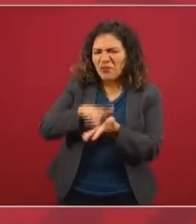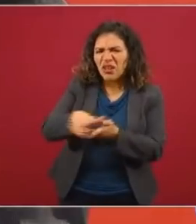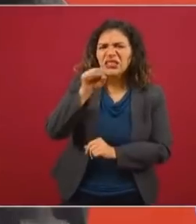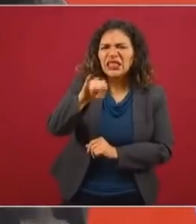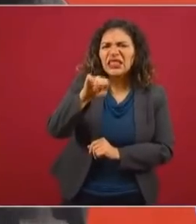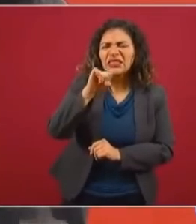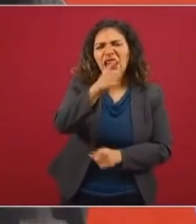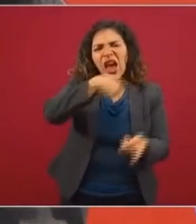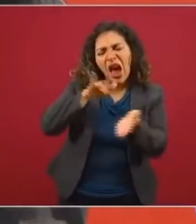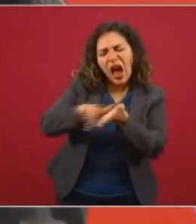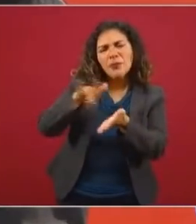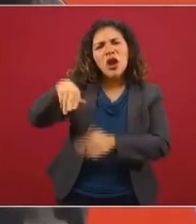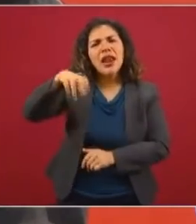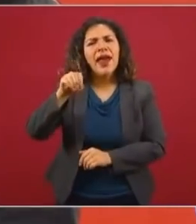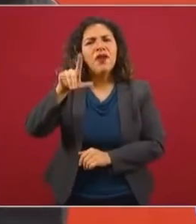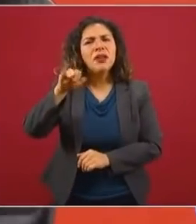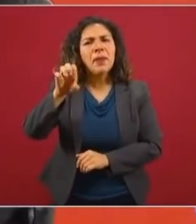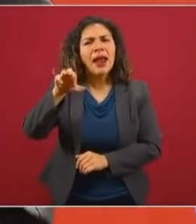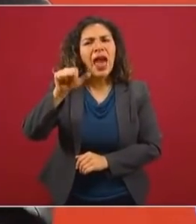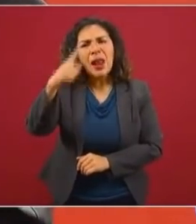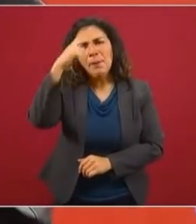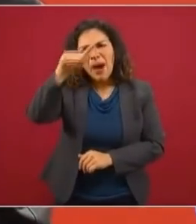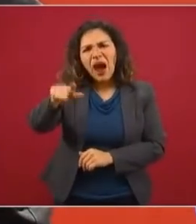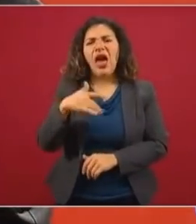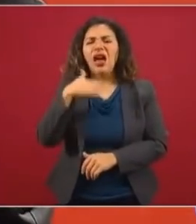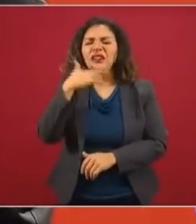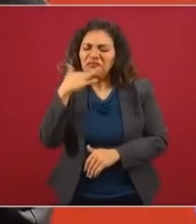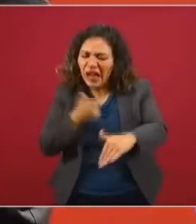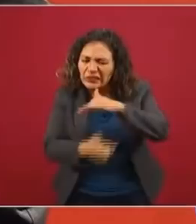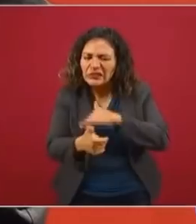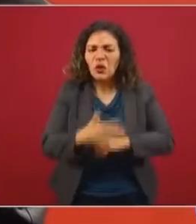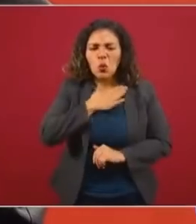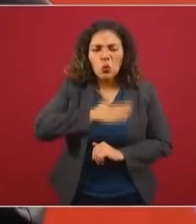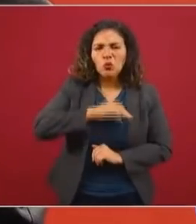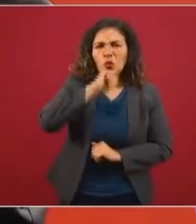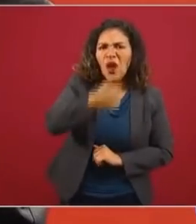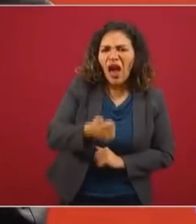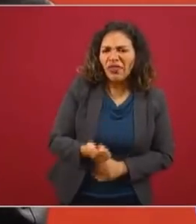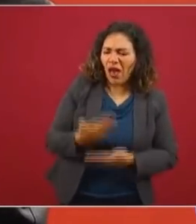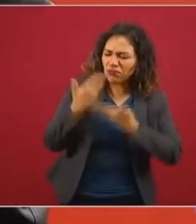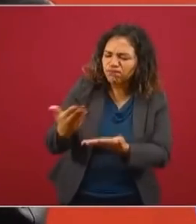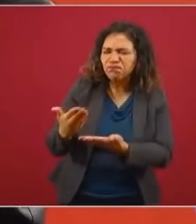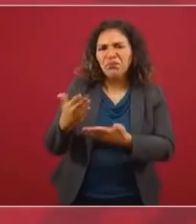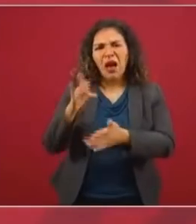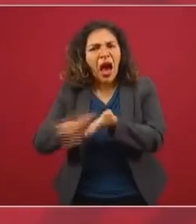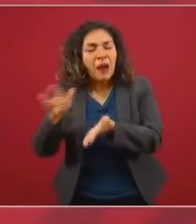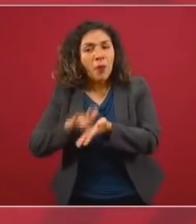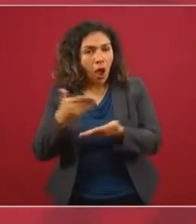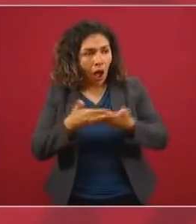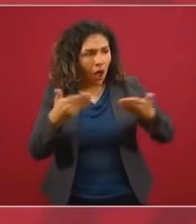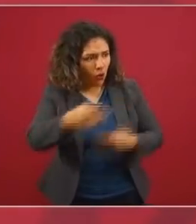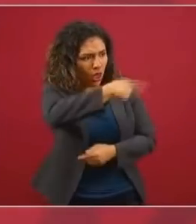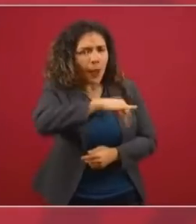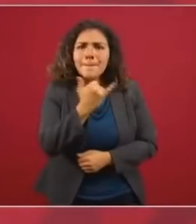de corrupción, injusticias, de privilegios, ofrezcan una